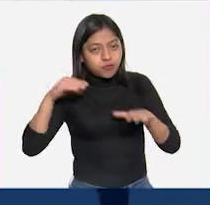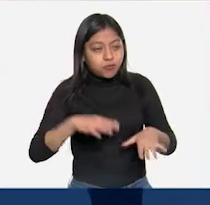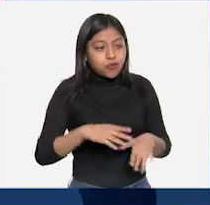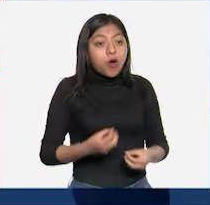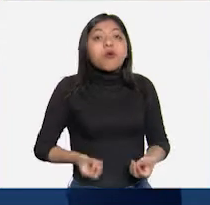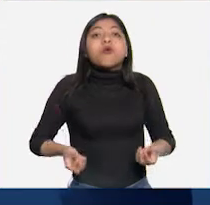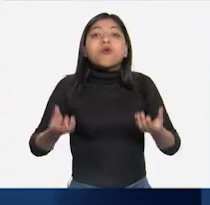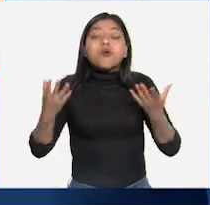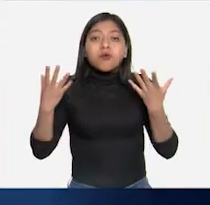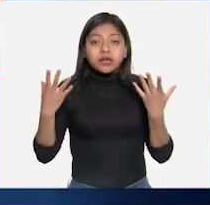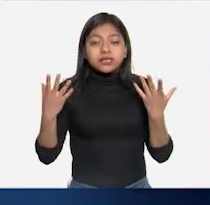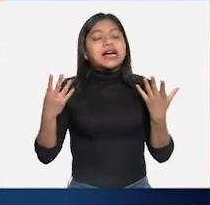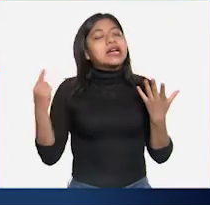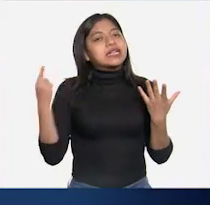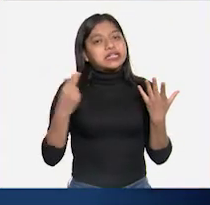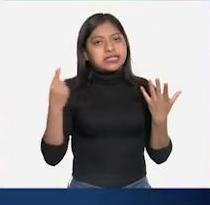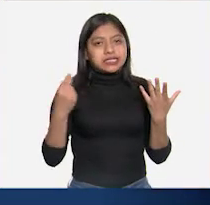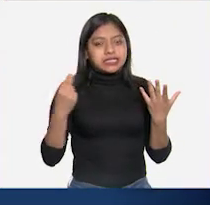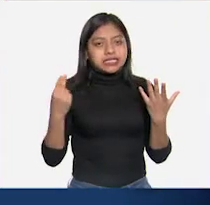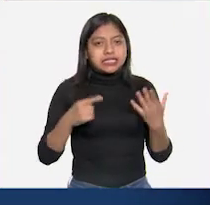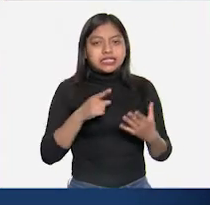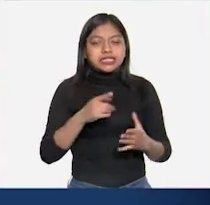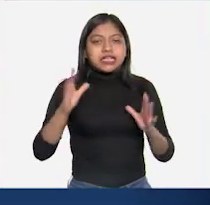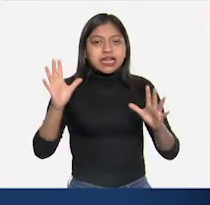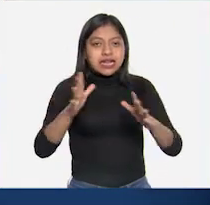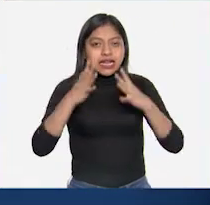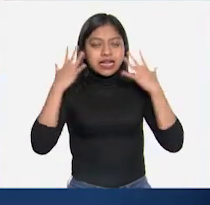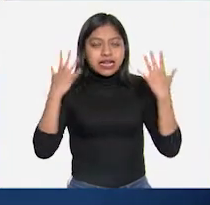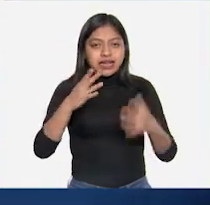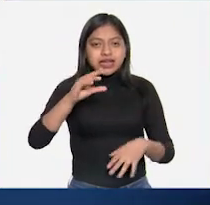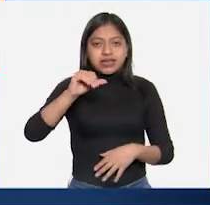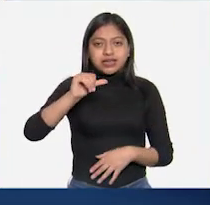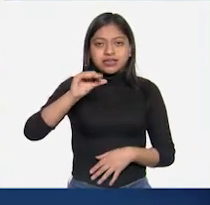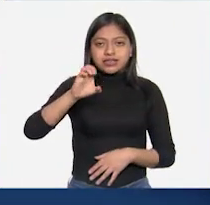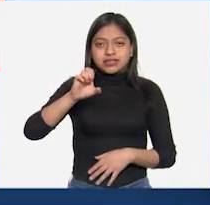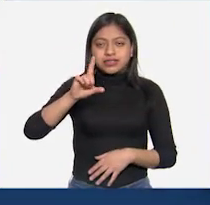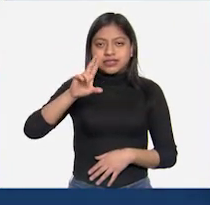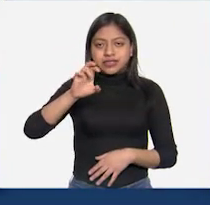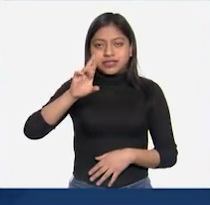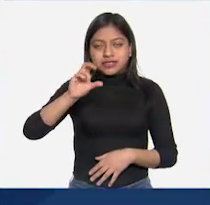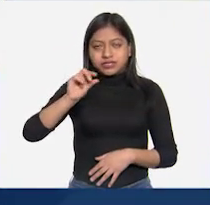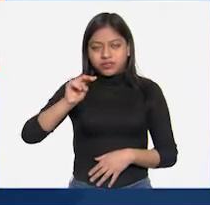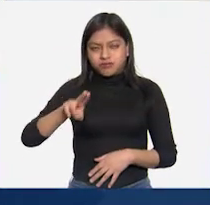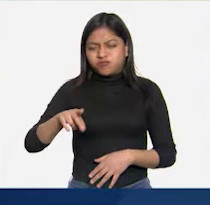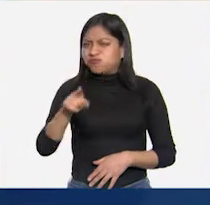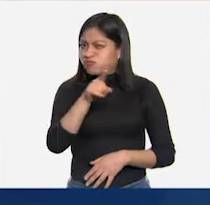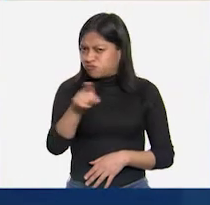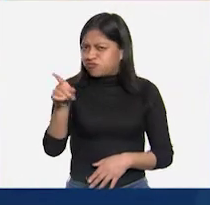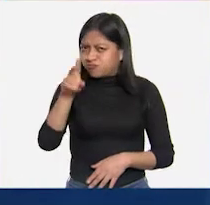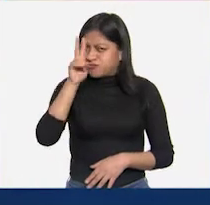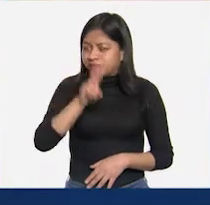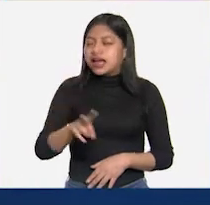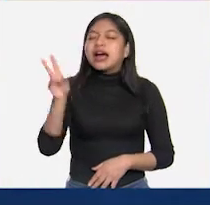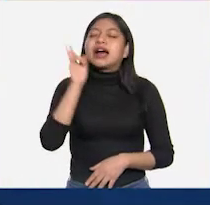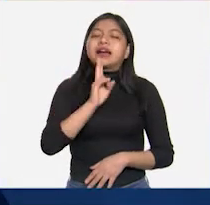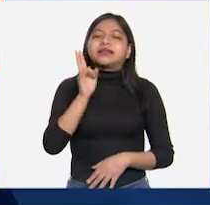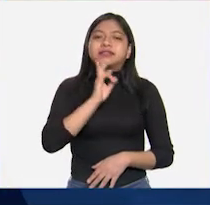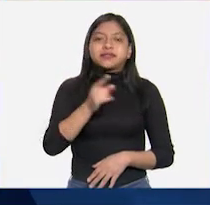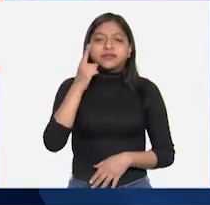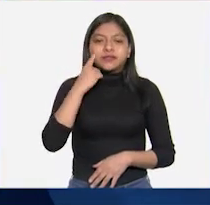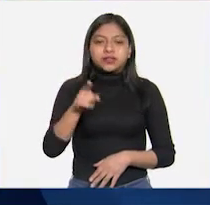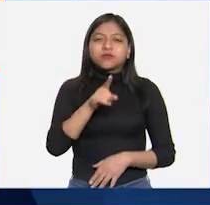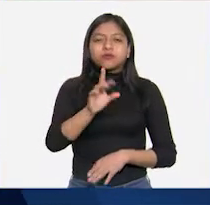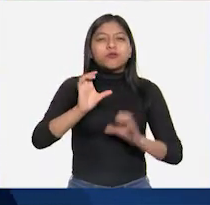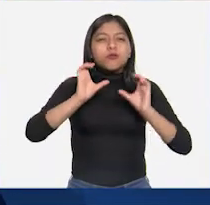necesaria es proporcional a la aceleración que adquiere. Haz la prueba. Con cuidado, trata de